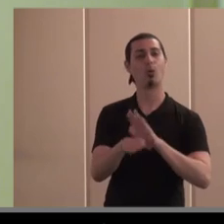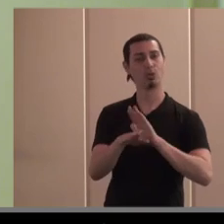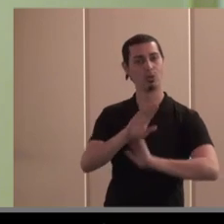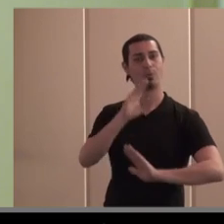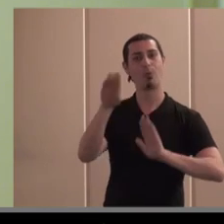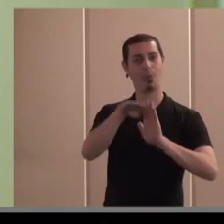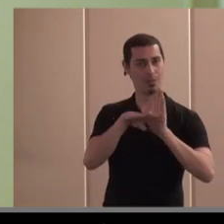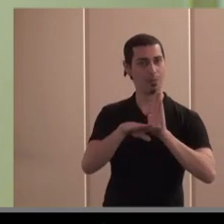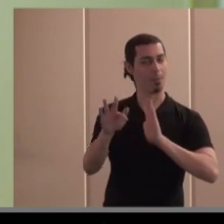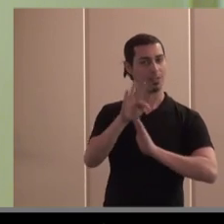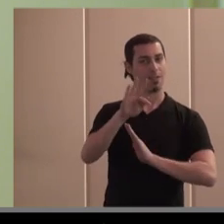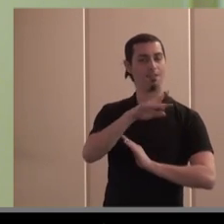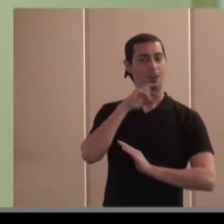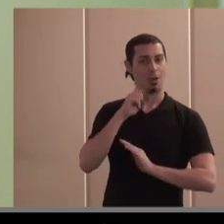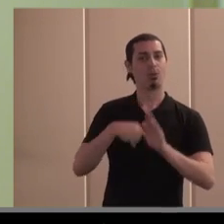principios y valores pero